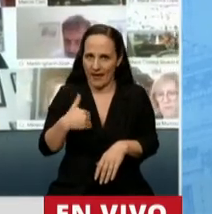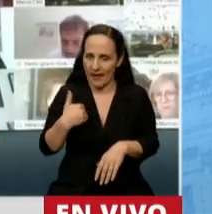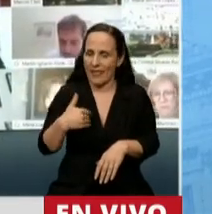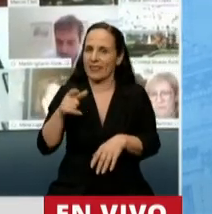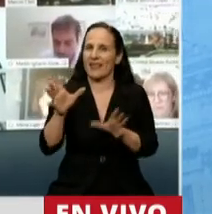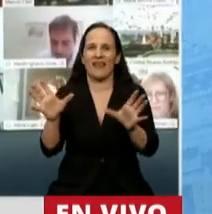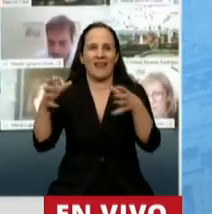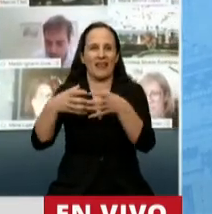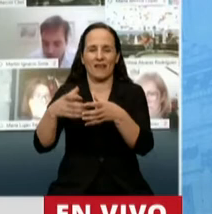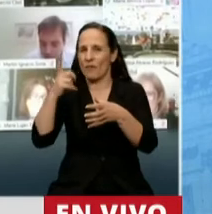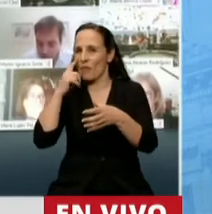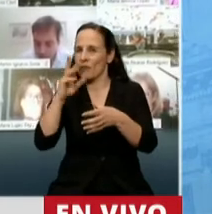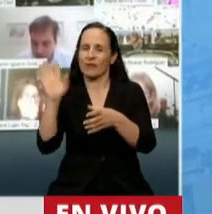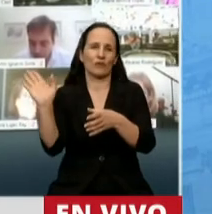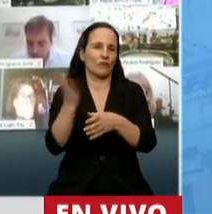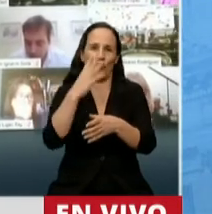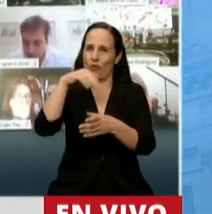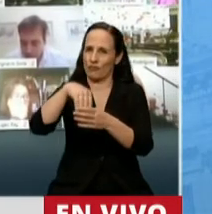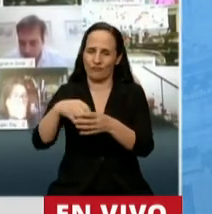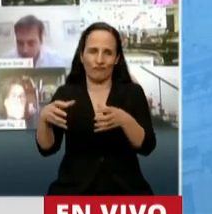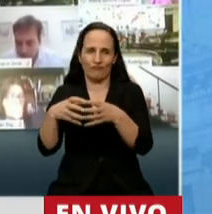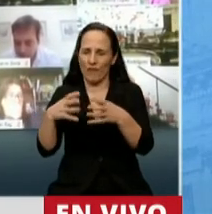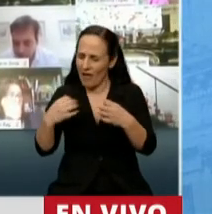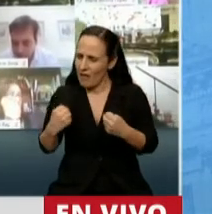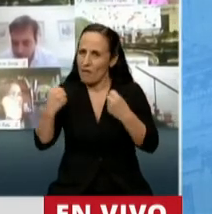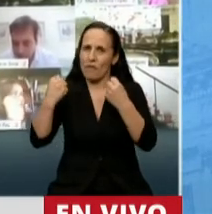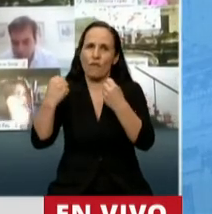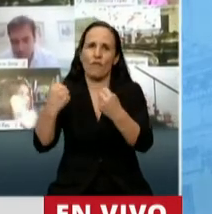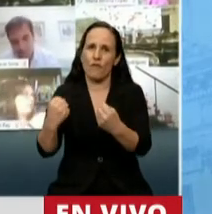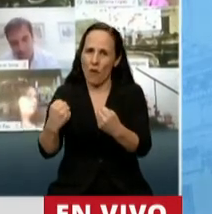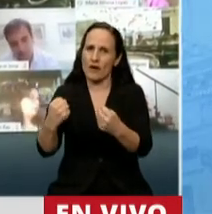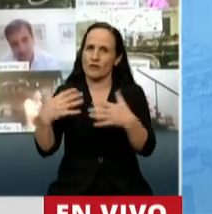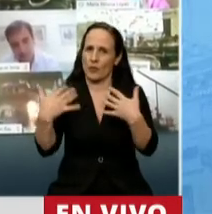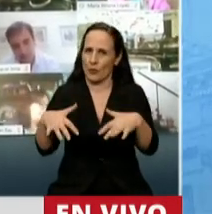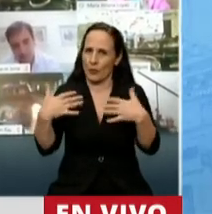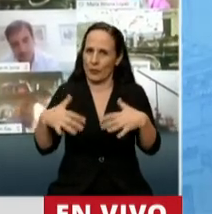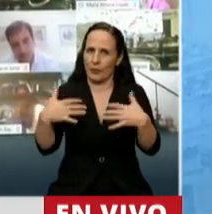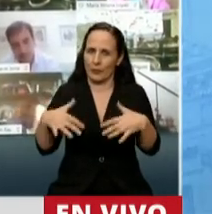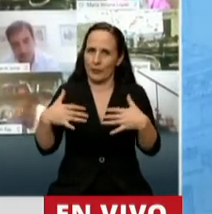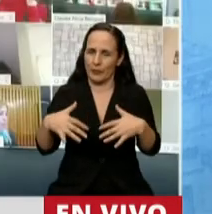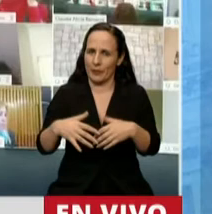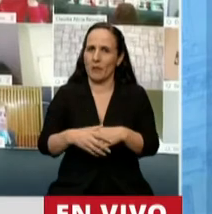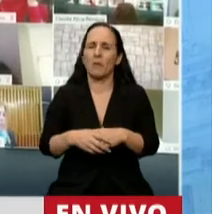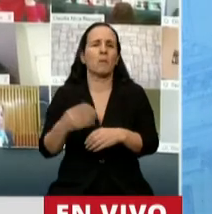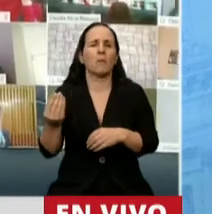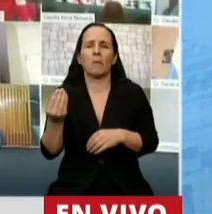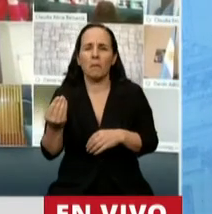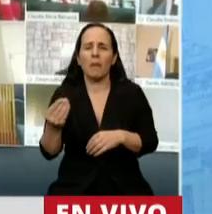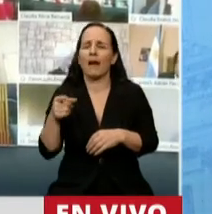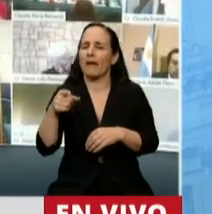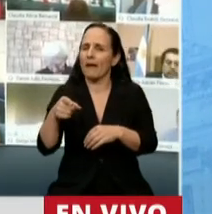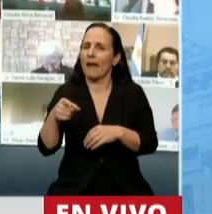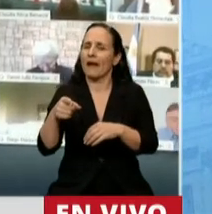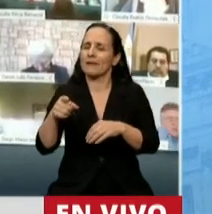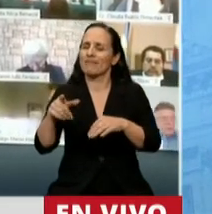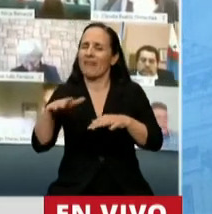a todos y a todas, los que han hecho un esfuerzo enorme, titánico, para tratar de paliar esta